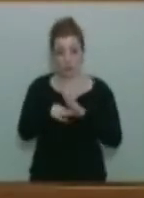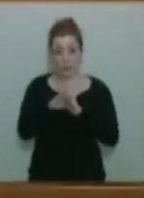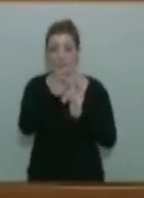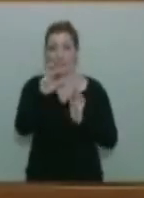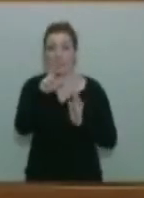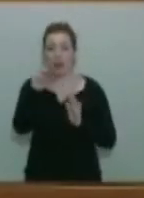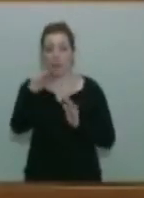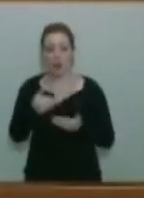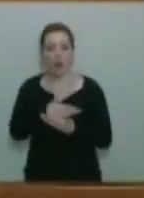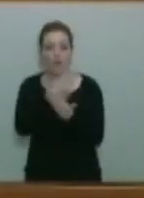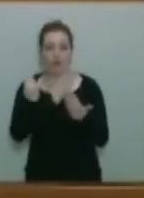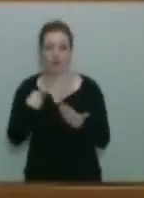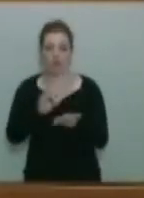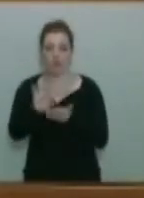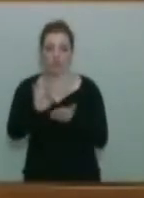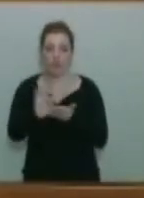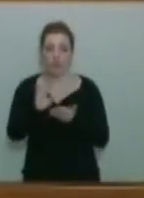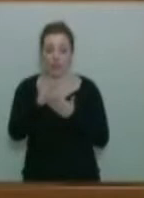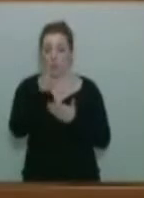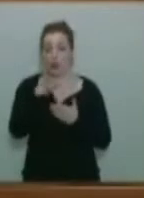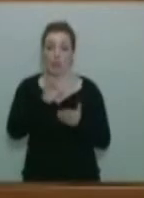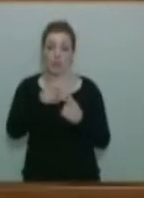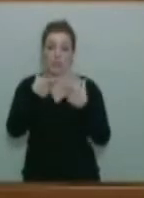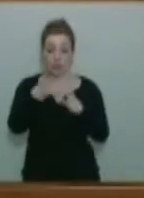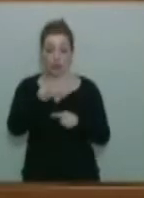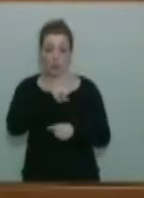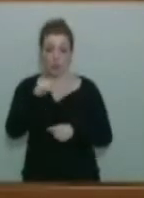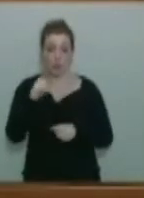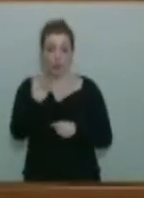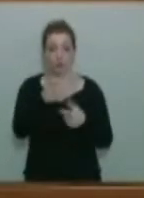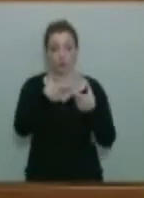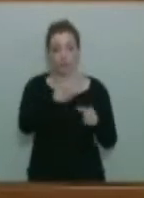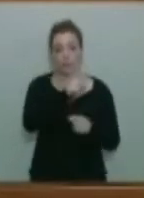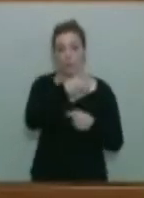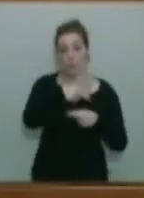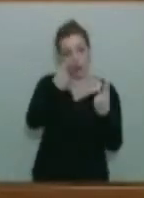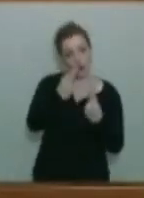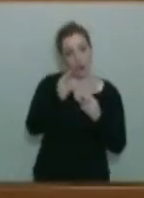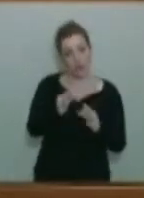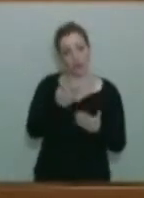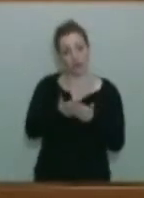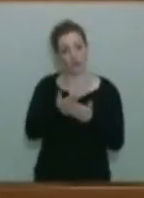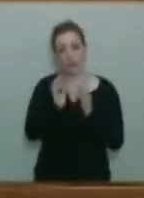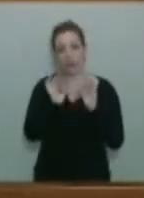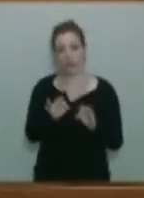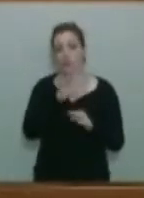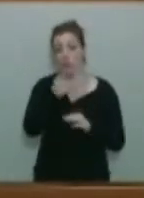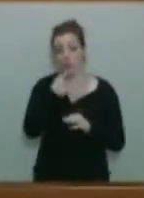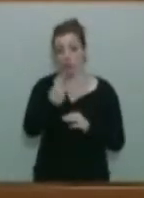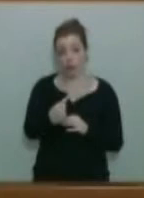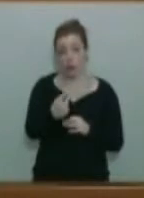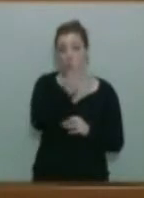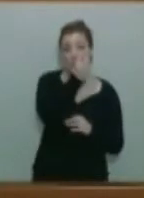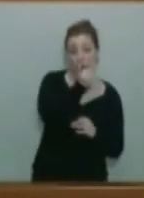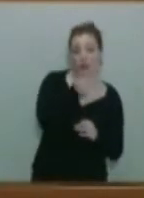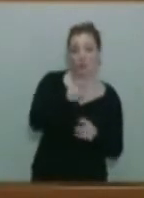mejor precio, si se hace del sector privado que si se hace del sector público. Y para nosotros esa es la justificación. Pero, por eso le digo, precio y